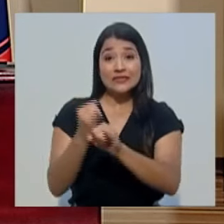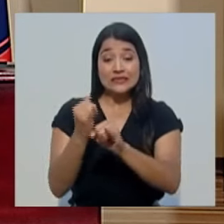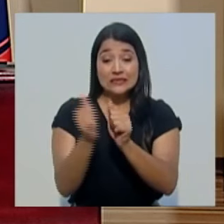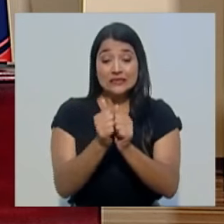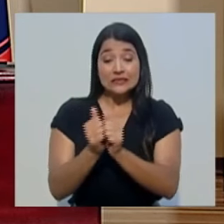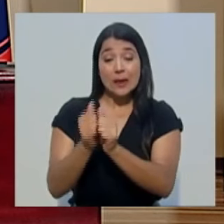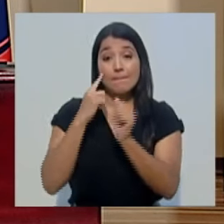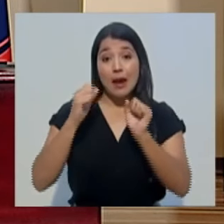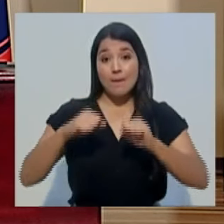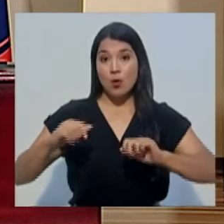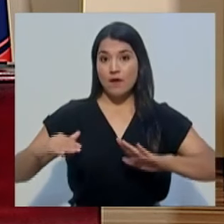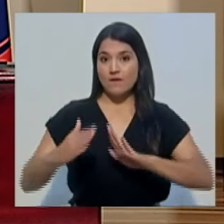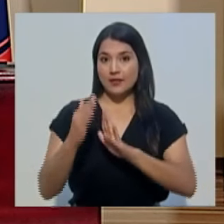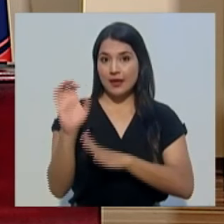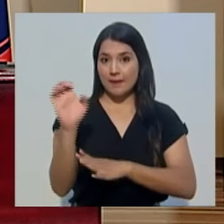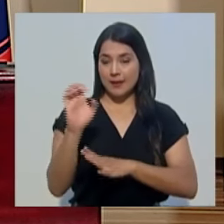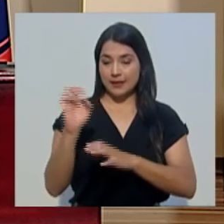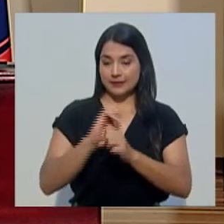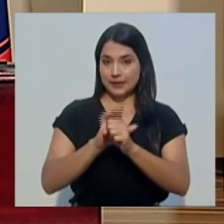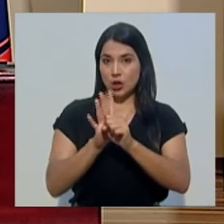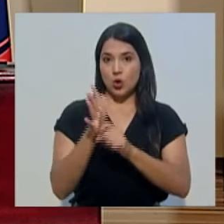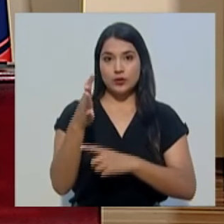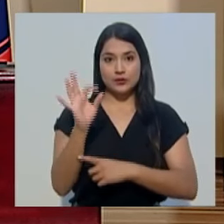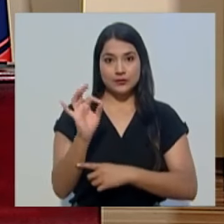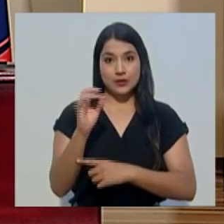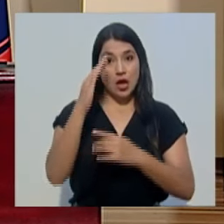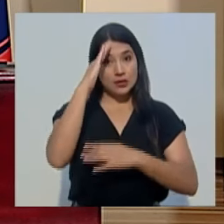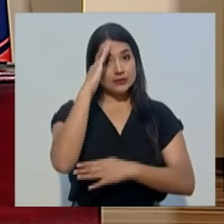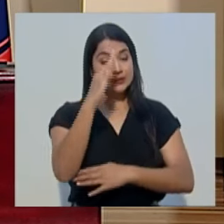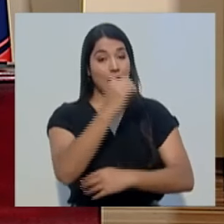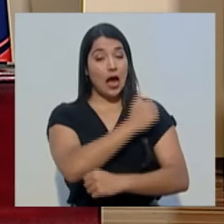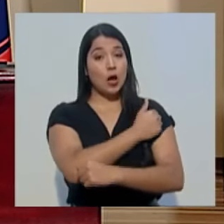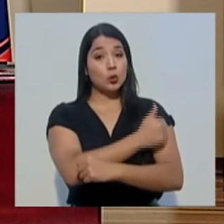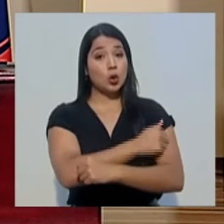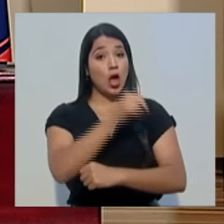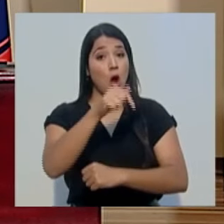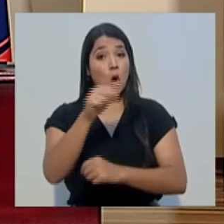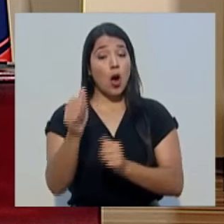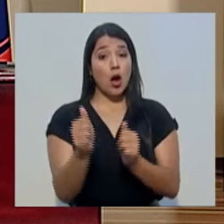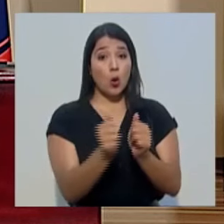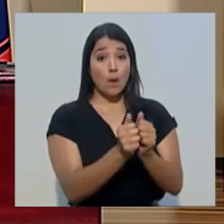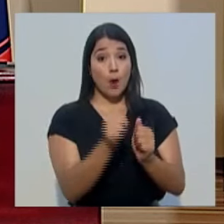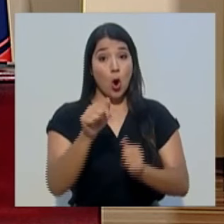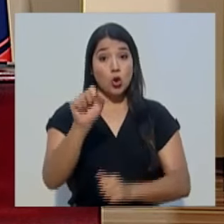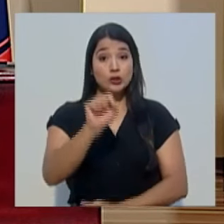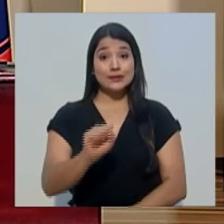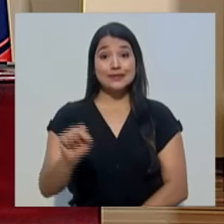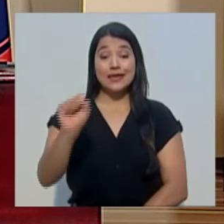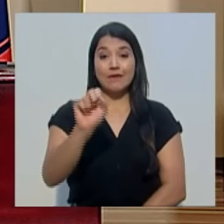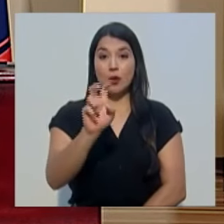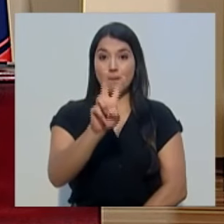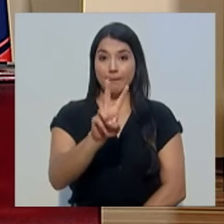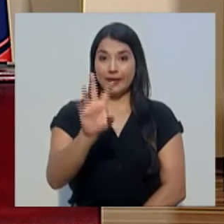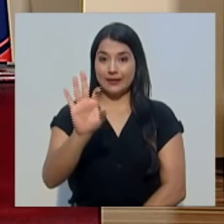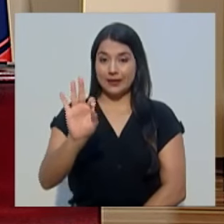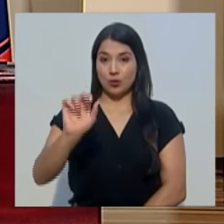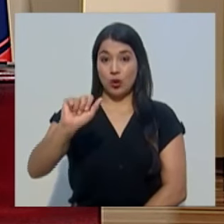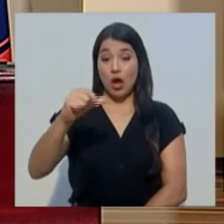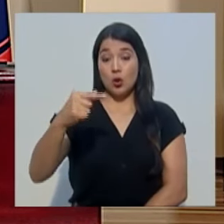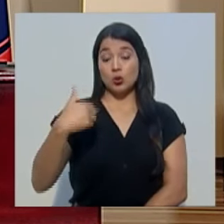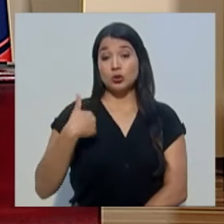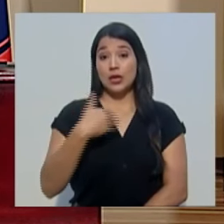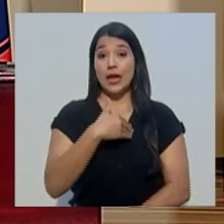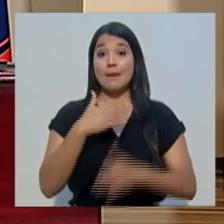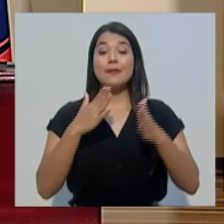enfrenta la emergencia por el COVID-19. Saludamos a las autoridades que nos acompañan este sábado 29 de agosto, el